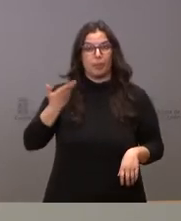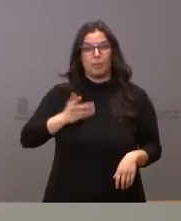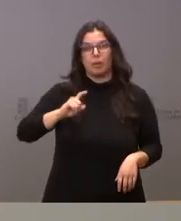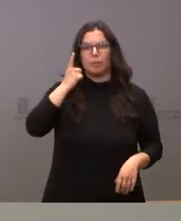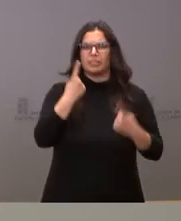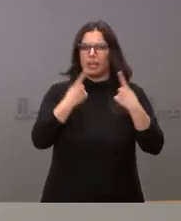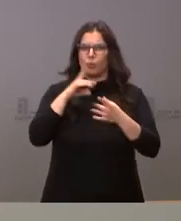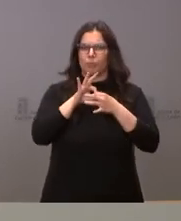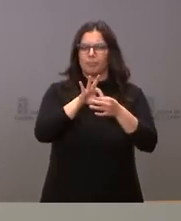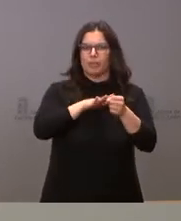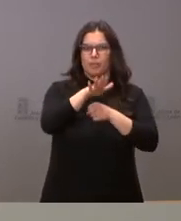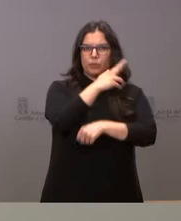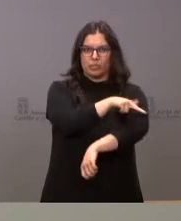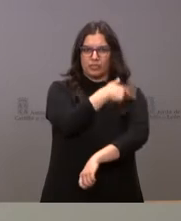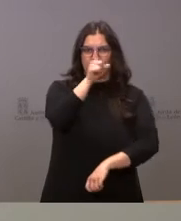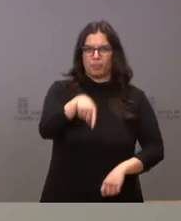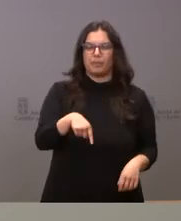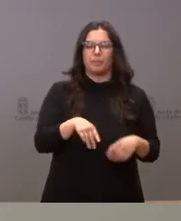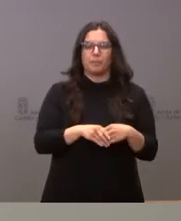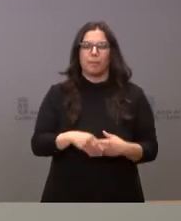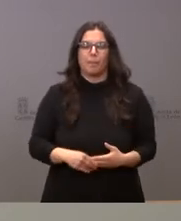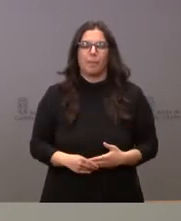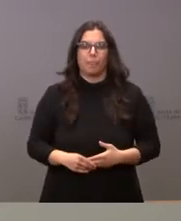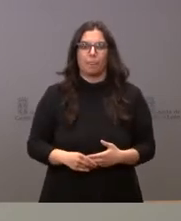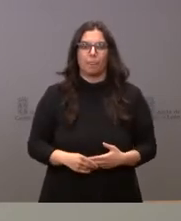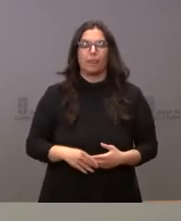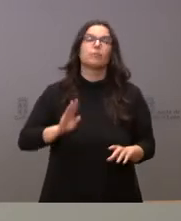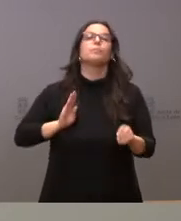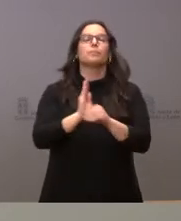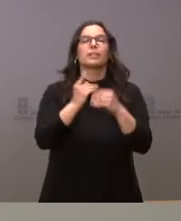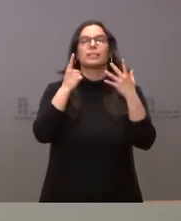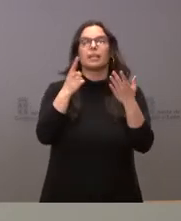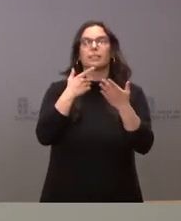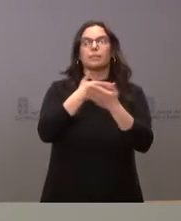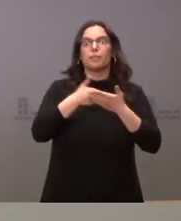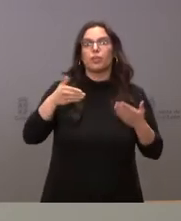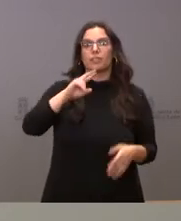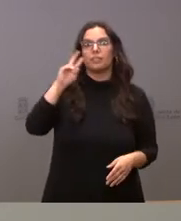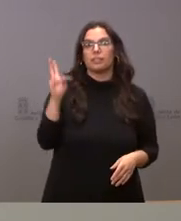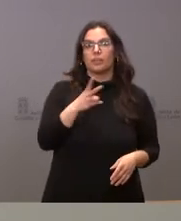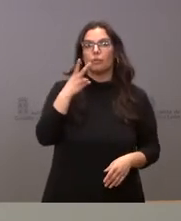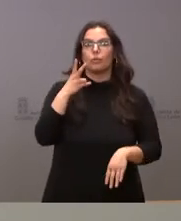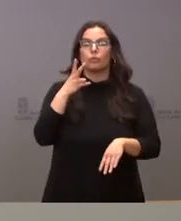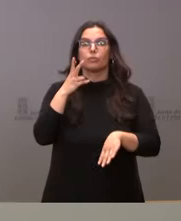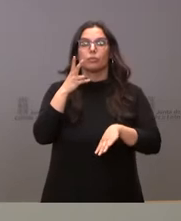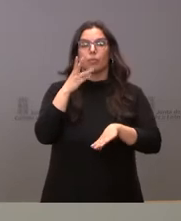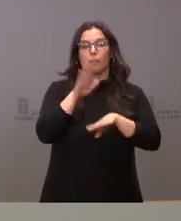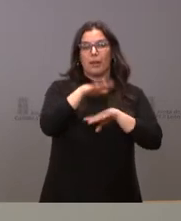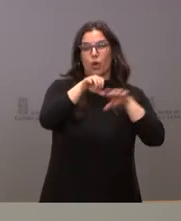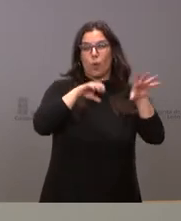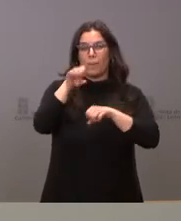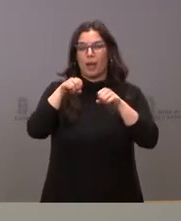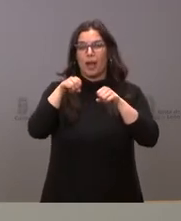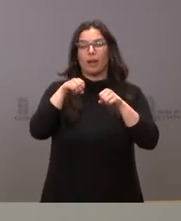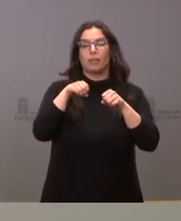sanitario. Vamos a destinar un total de 6 millones de euros para diversos suministros y